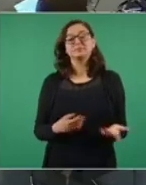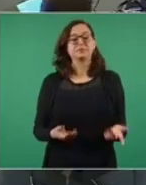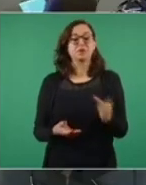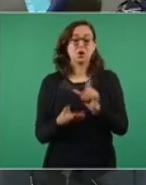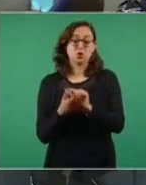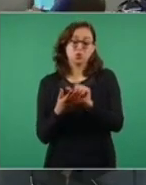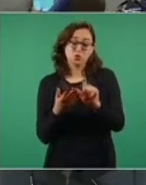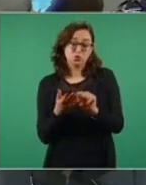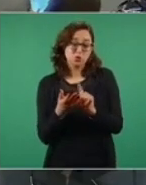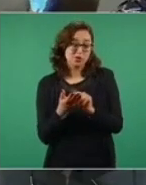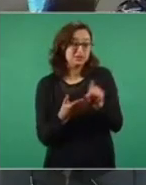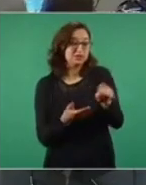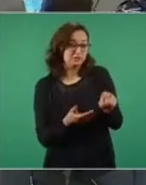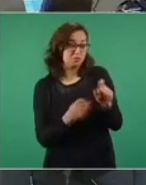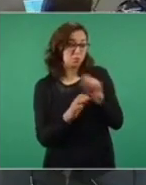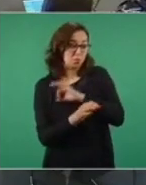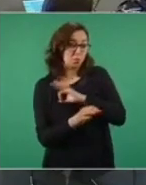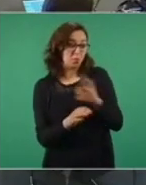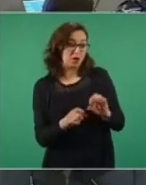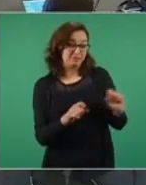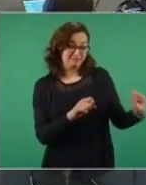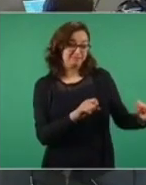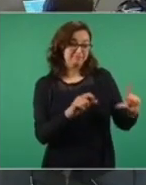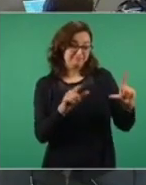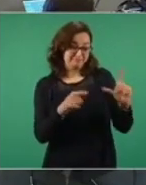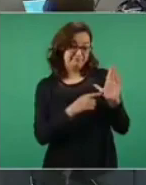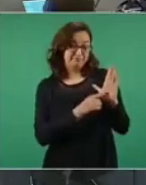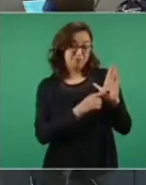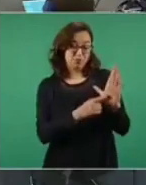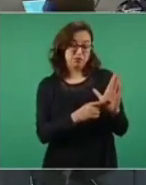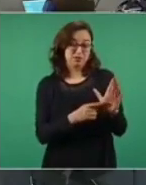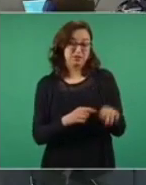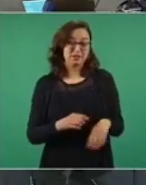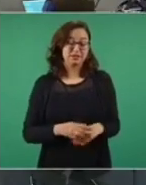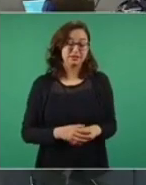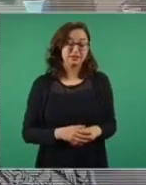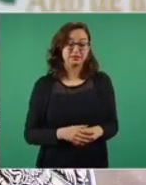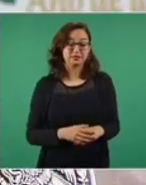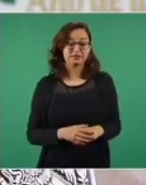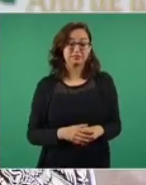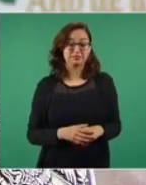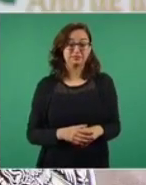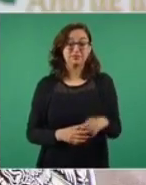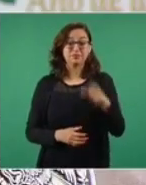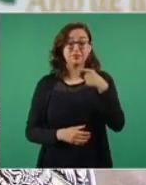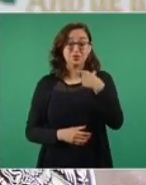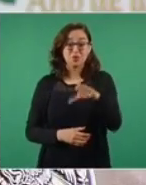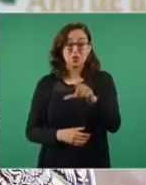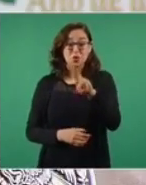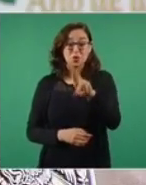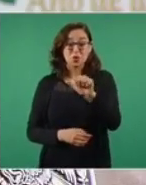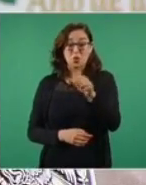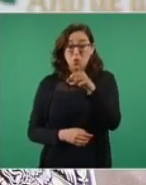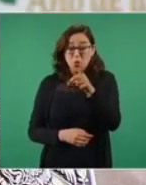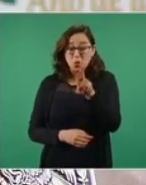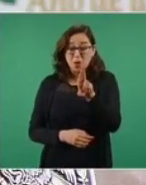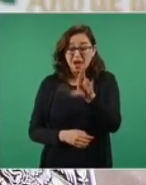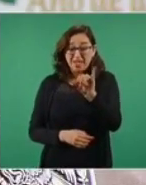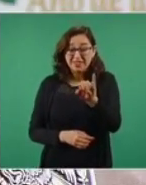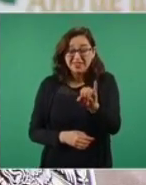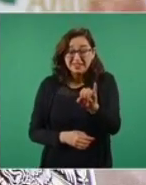El señor Quadri, fíjense que en el libro que escribo, da una descripción